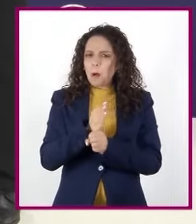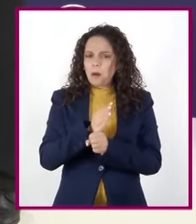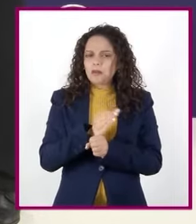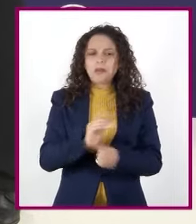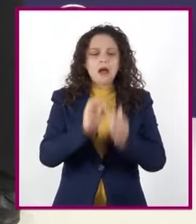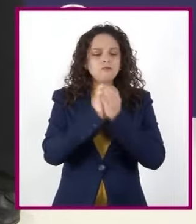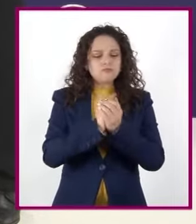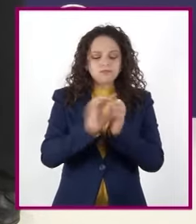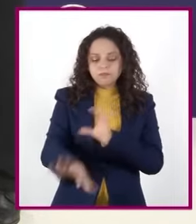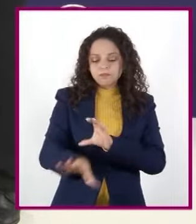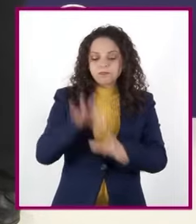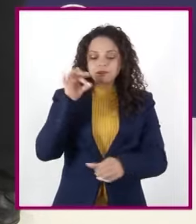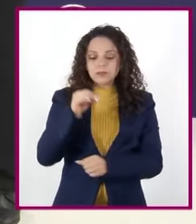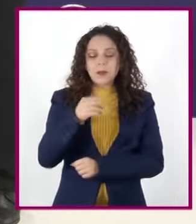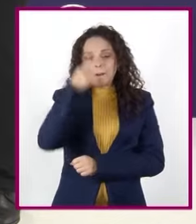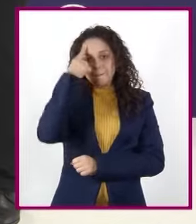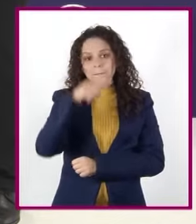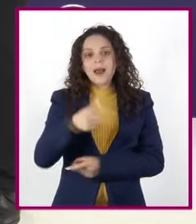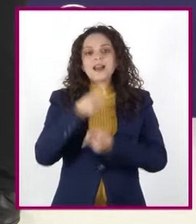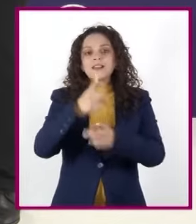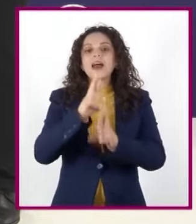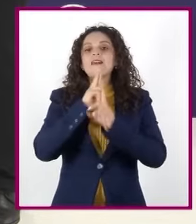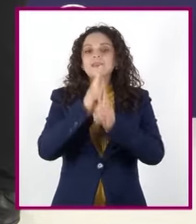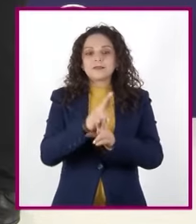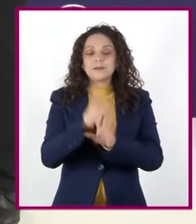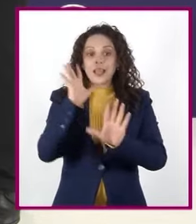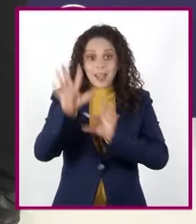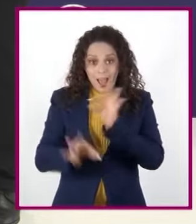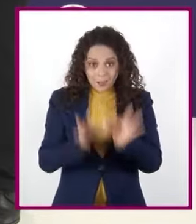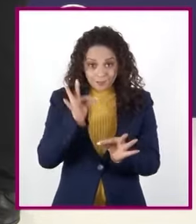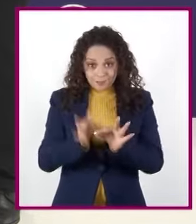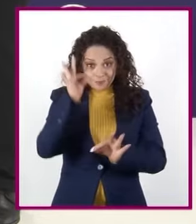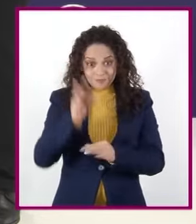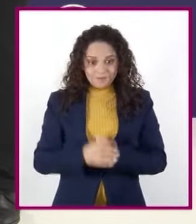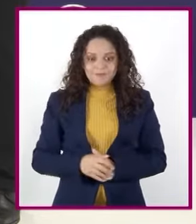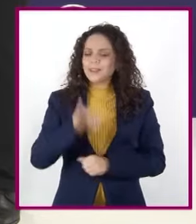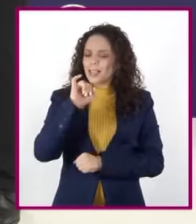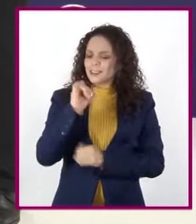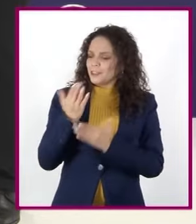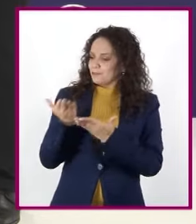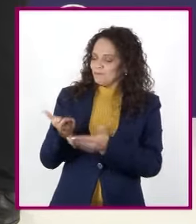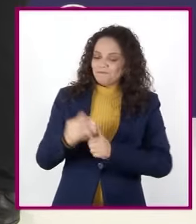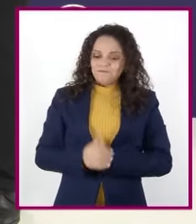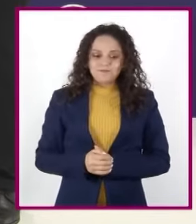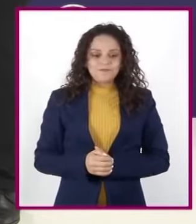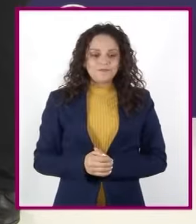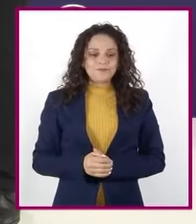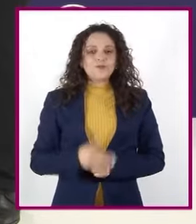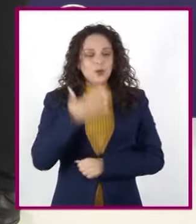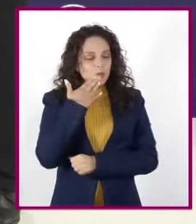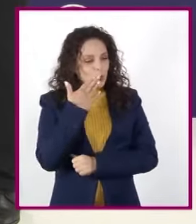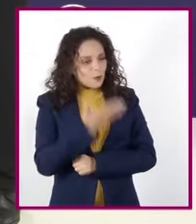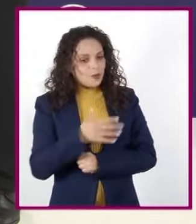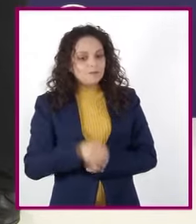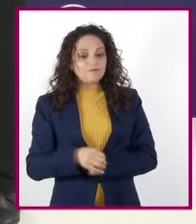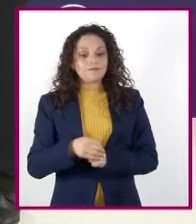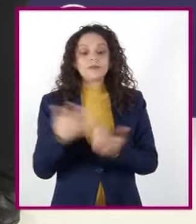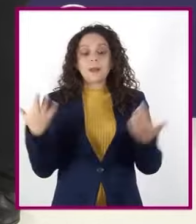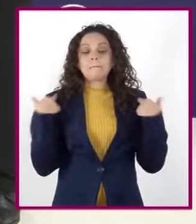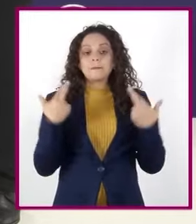¿Están listos? Adelante. Claro. Perfecto, maestra. Maestra Silvia,